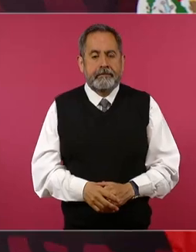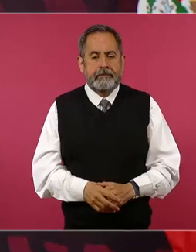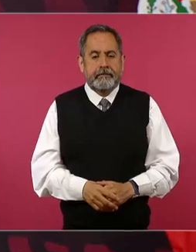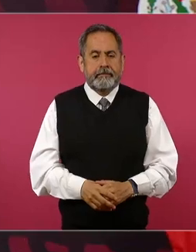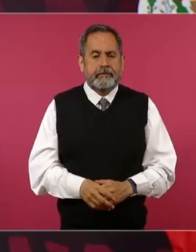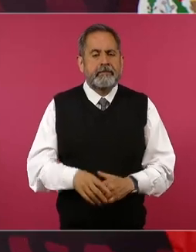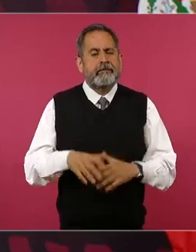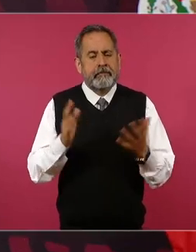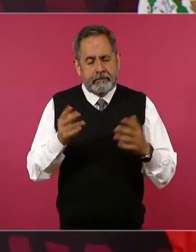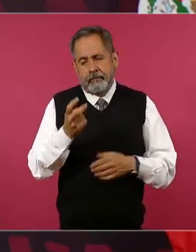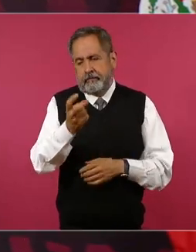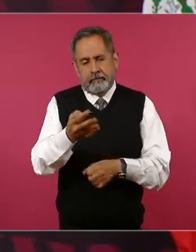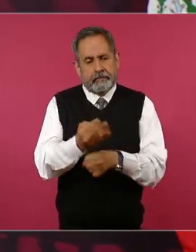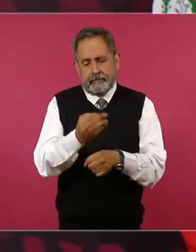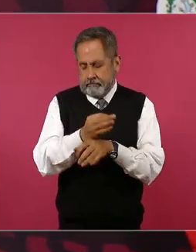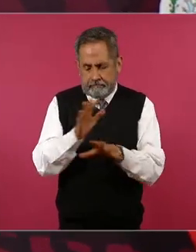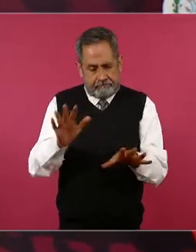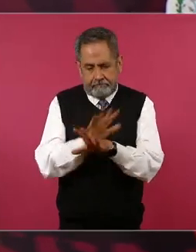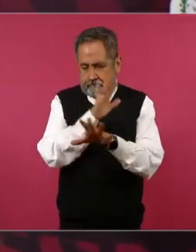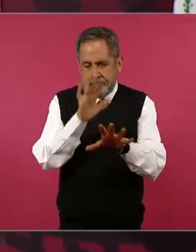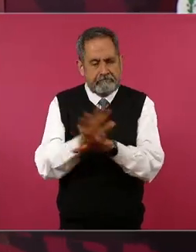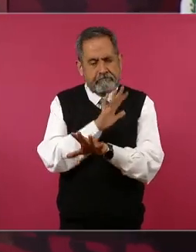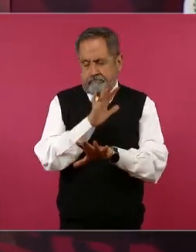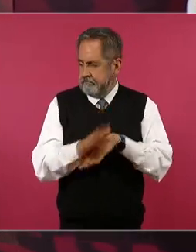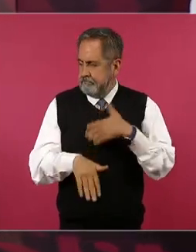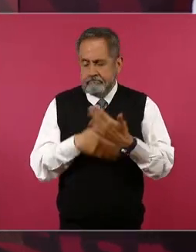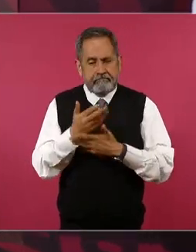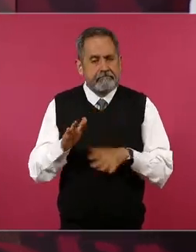entonces son los cambios que se están dando son